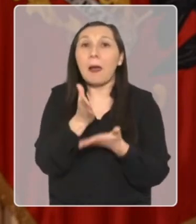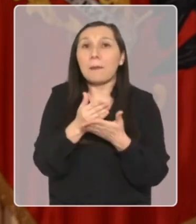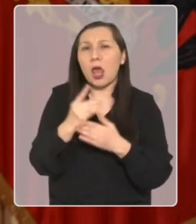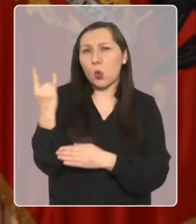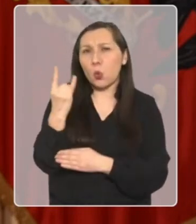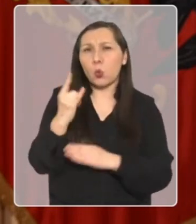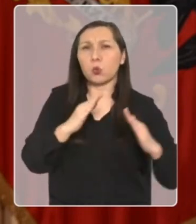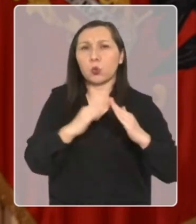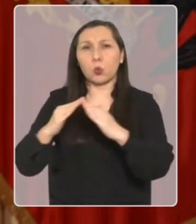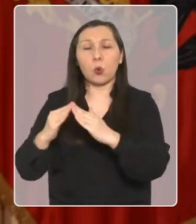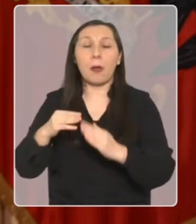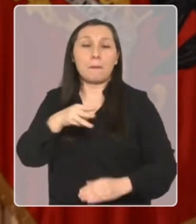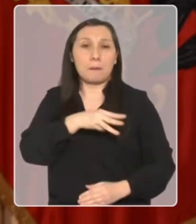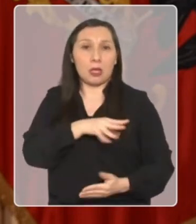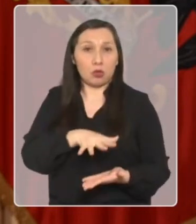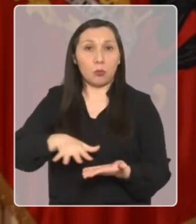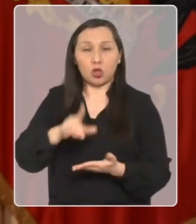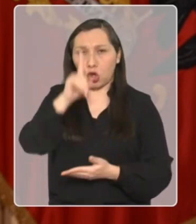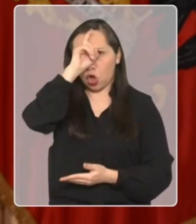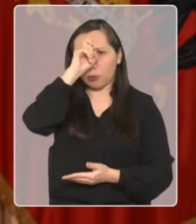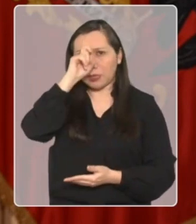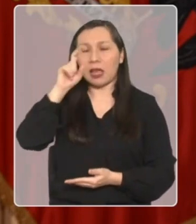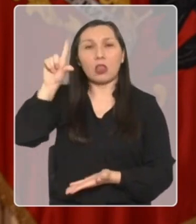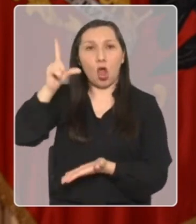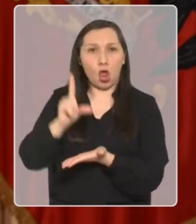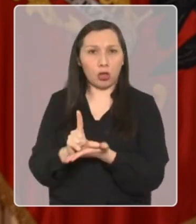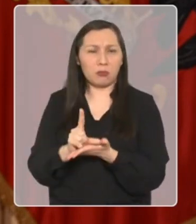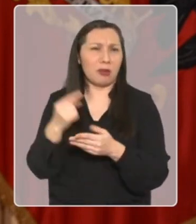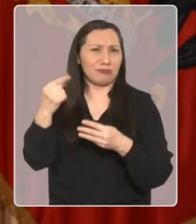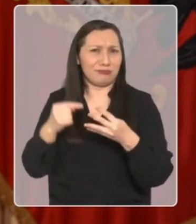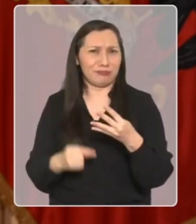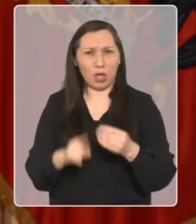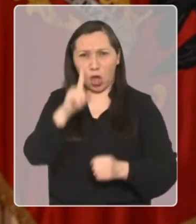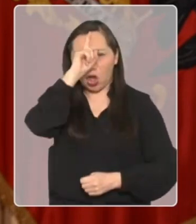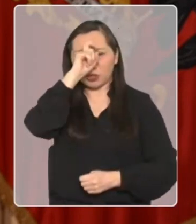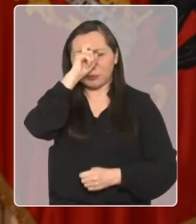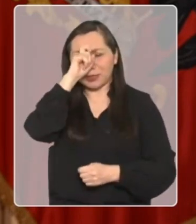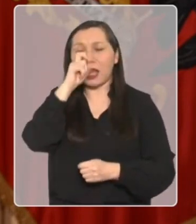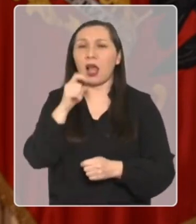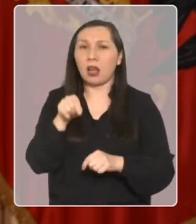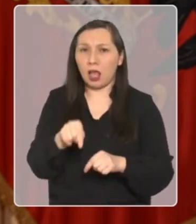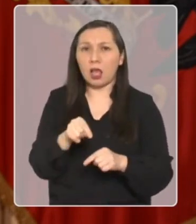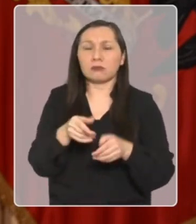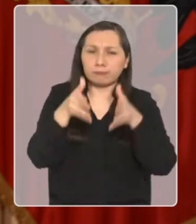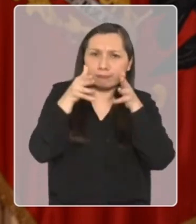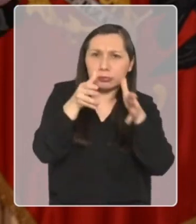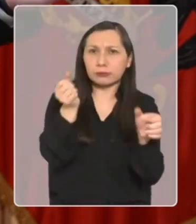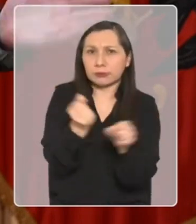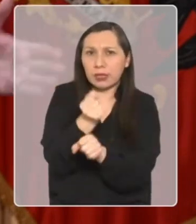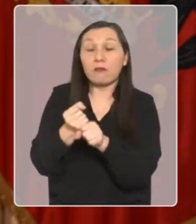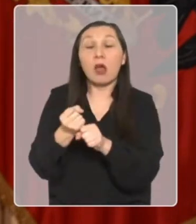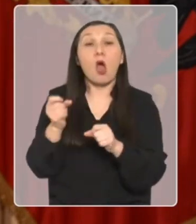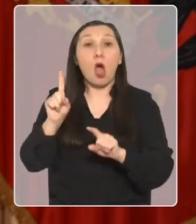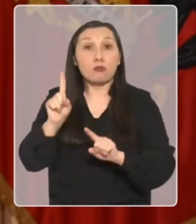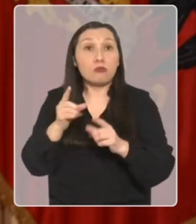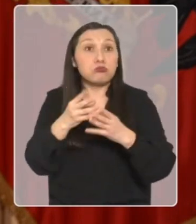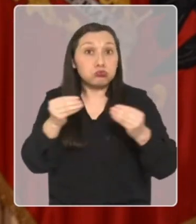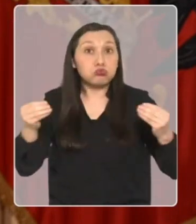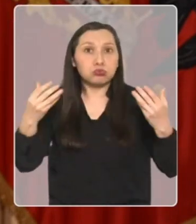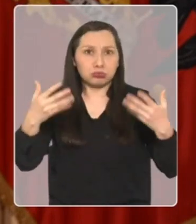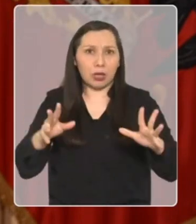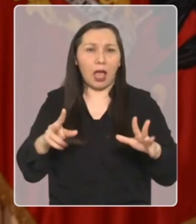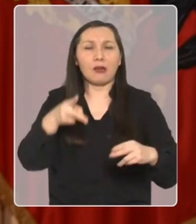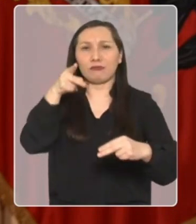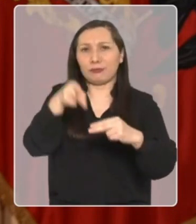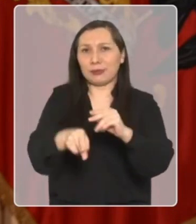Habitacional en la Región Metropolitana y el Hospital de Lonquimay, entre muchos otros hospitales en los cuales hemos estado trabajando y varios de ellos ya están inaugurados.